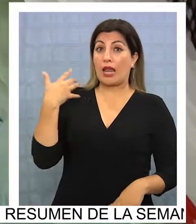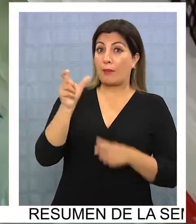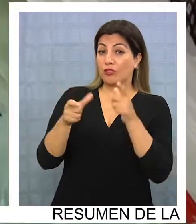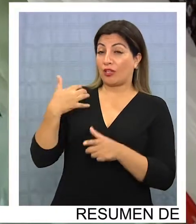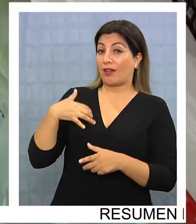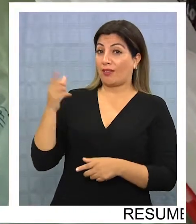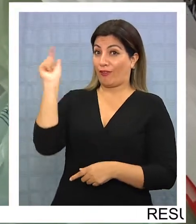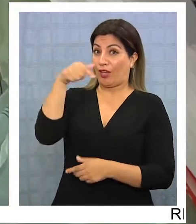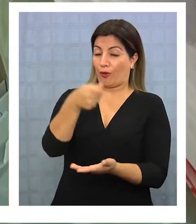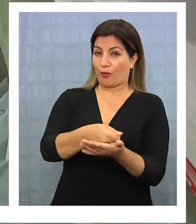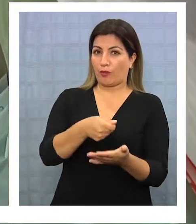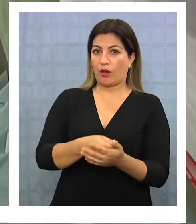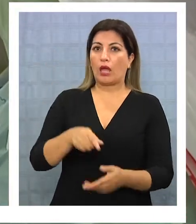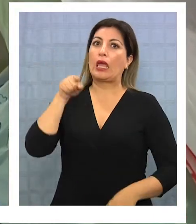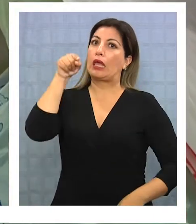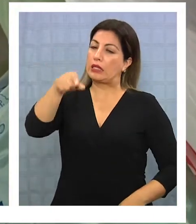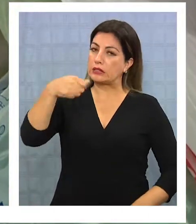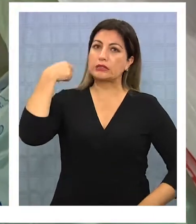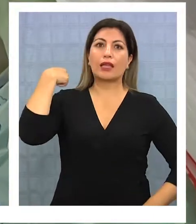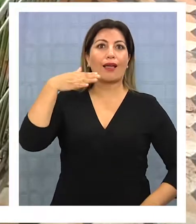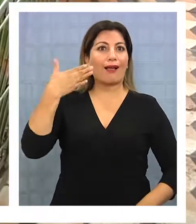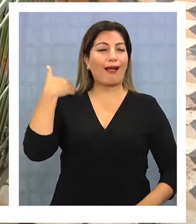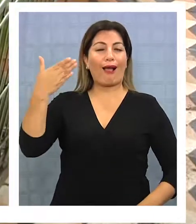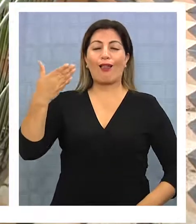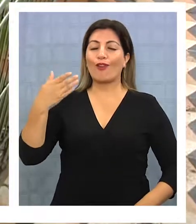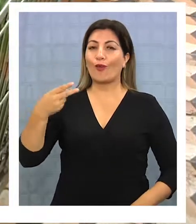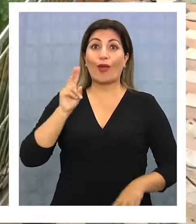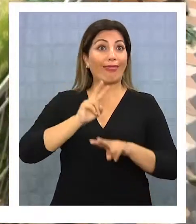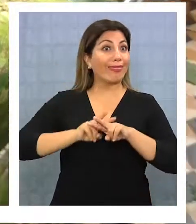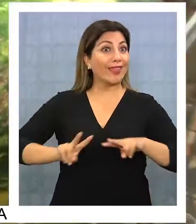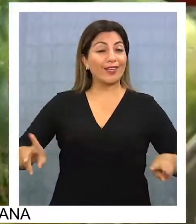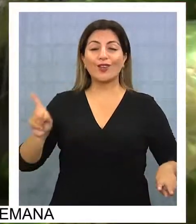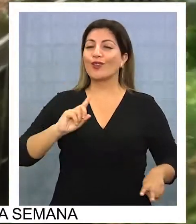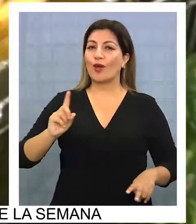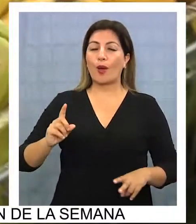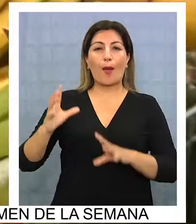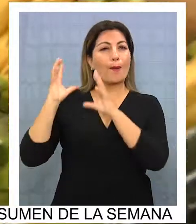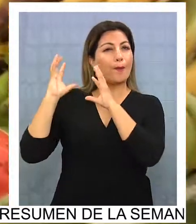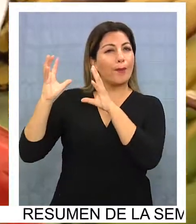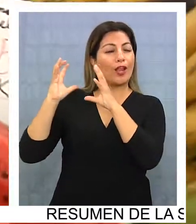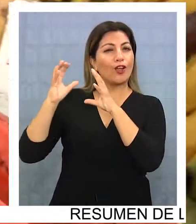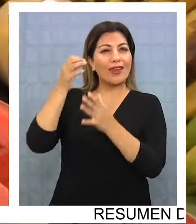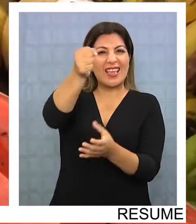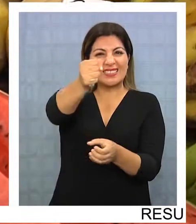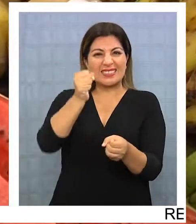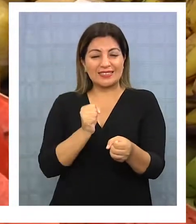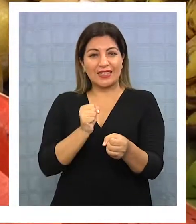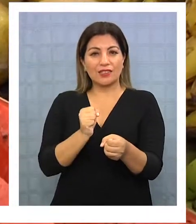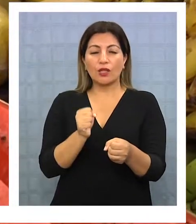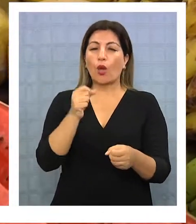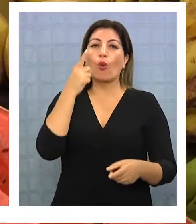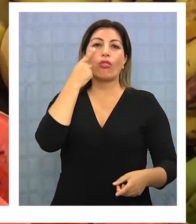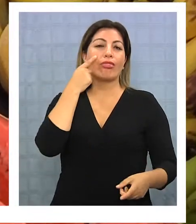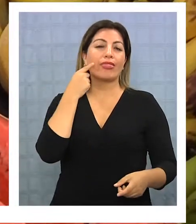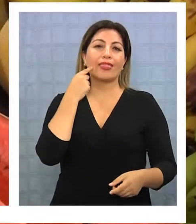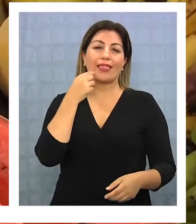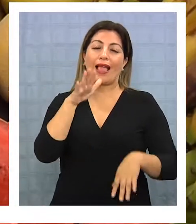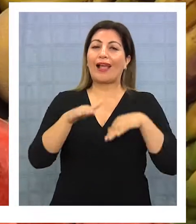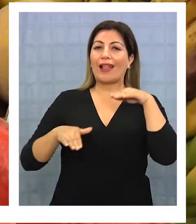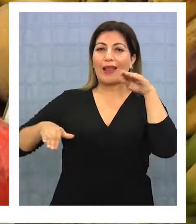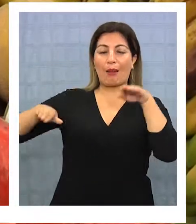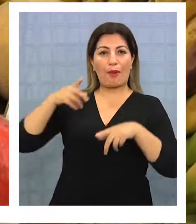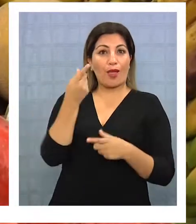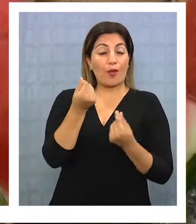argentinos. Y para este calor que pareciera no dejarnos tranquilos, melones y sandías caen de perilla para disfrutar de un día en la playa.